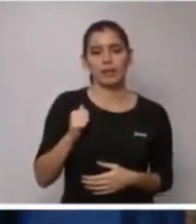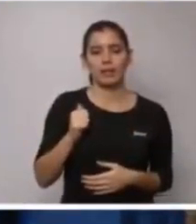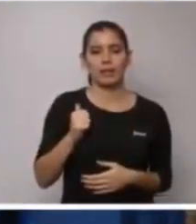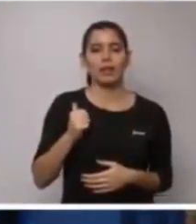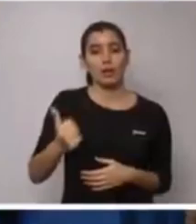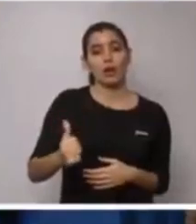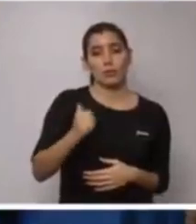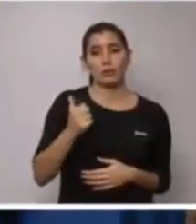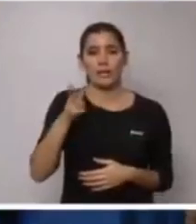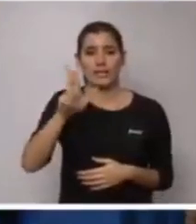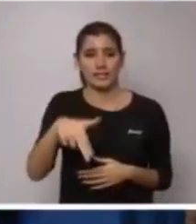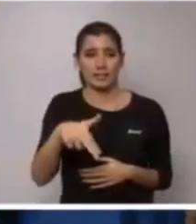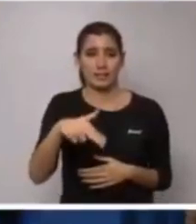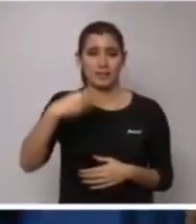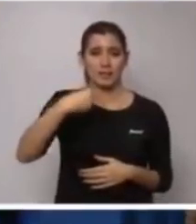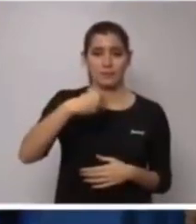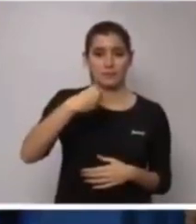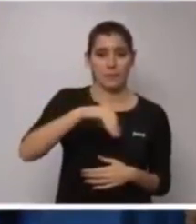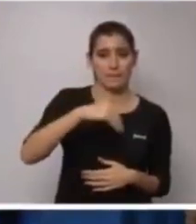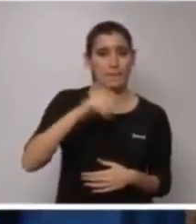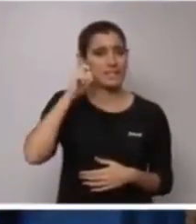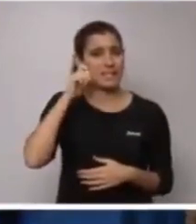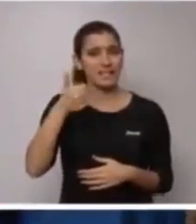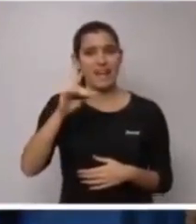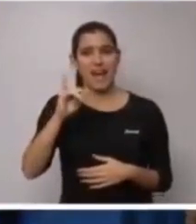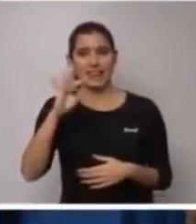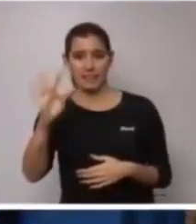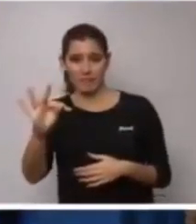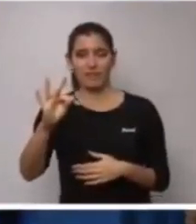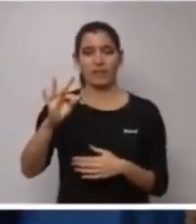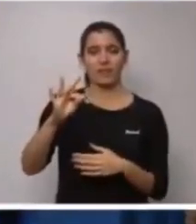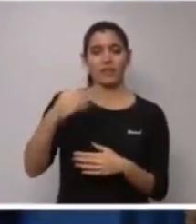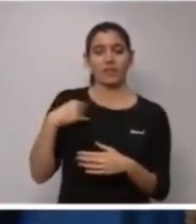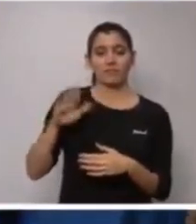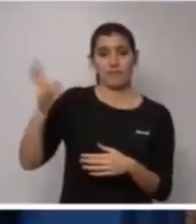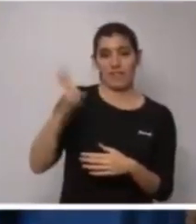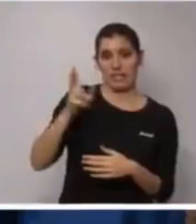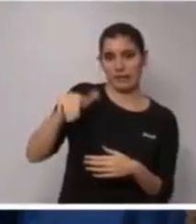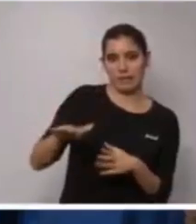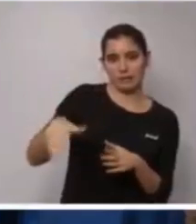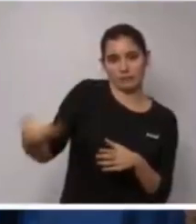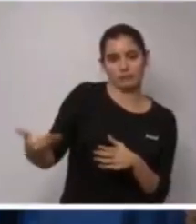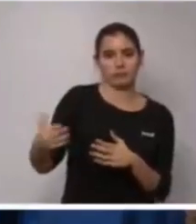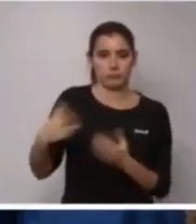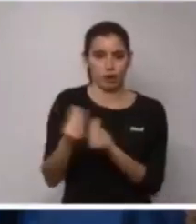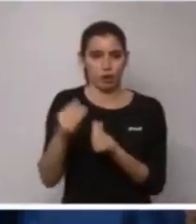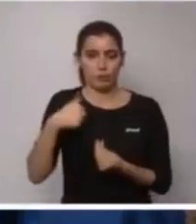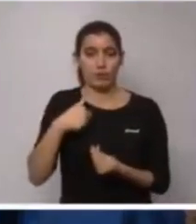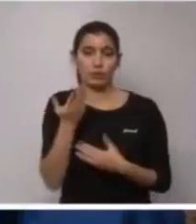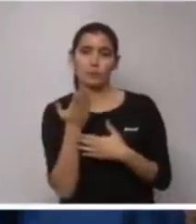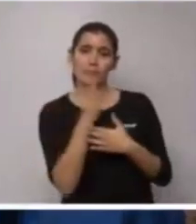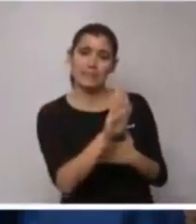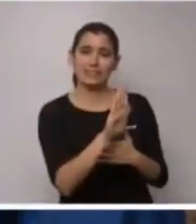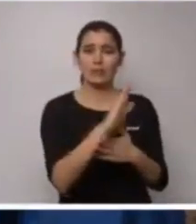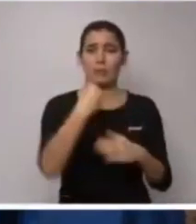también la presidenta de ADIF, el secretario general de Infraestructuras, que me acompañan en esta ocasión, de presentarle al presidente